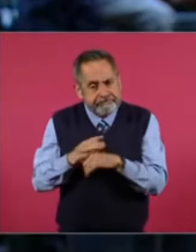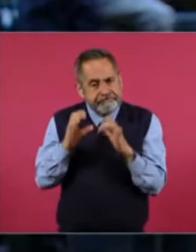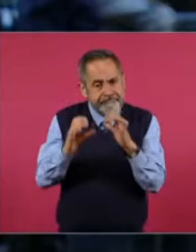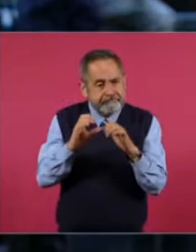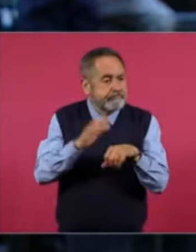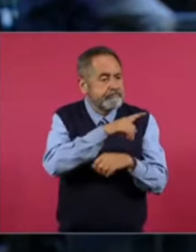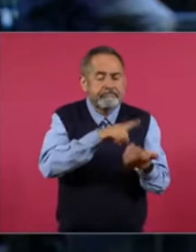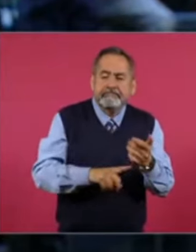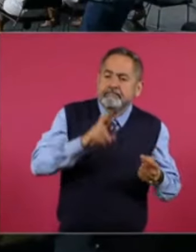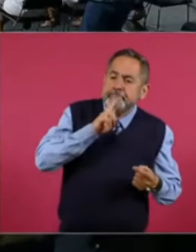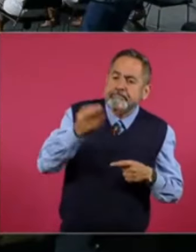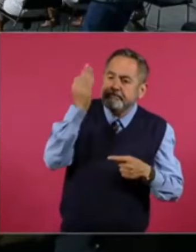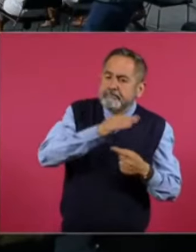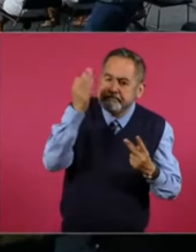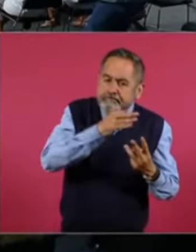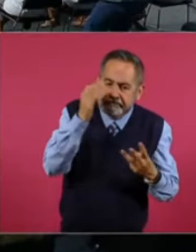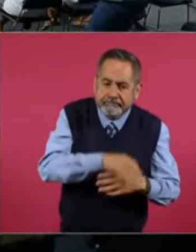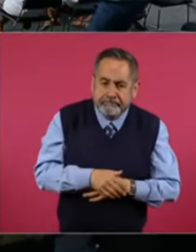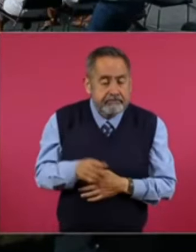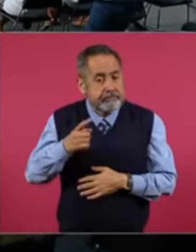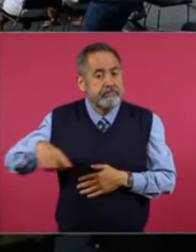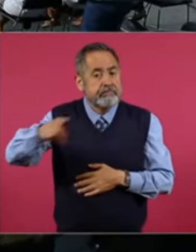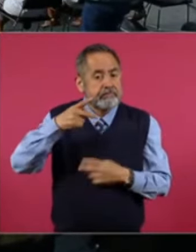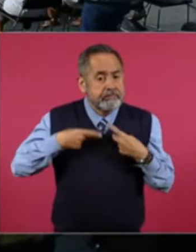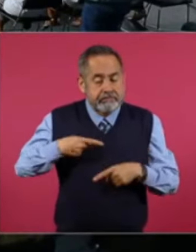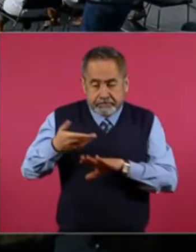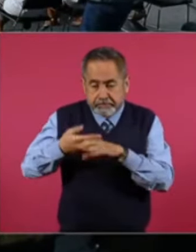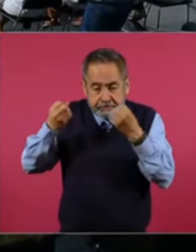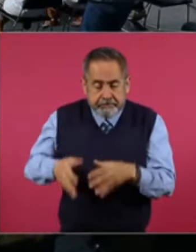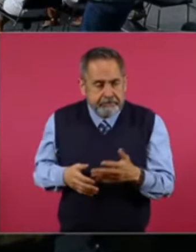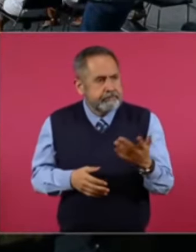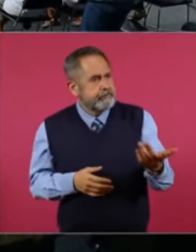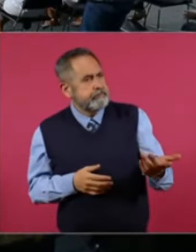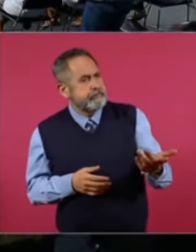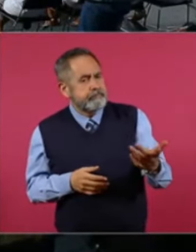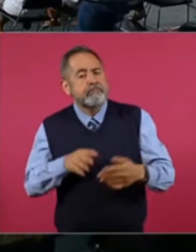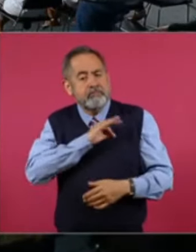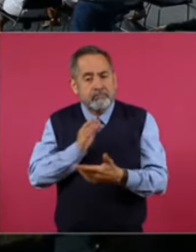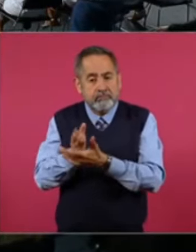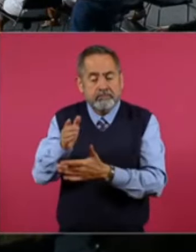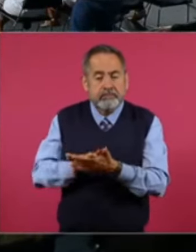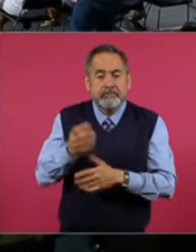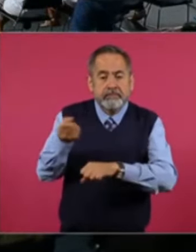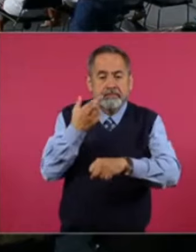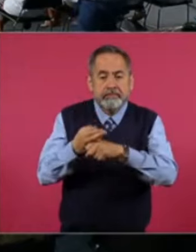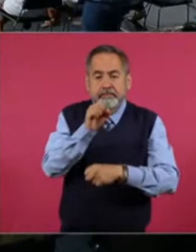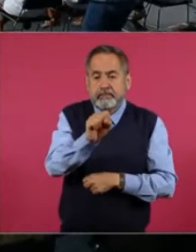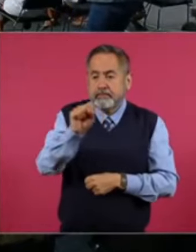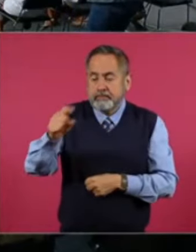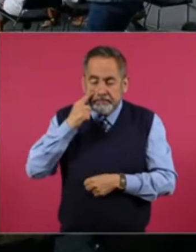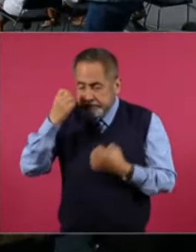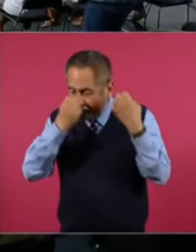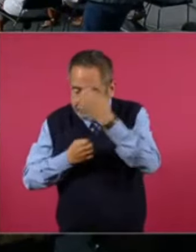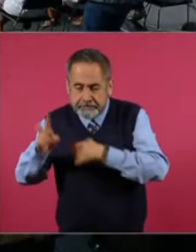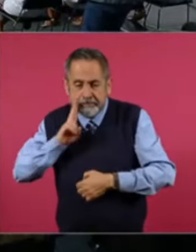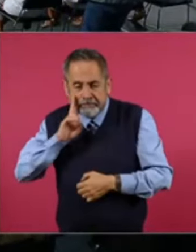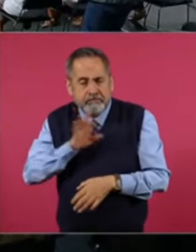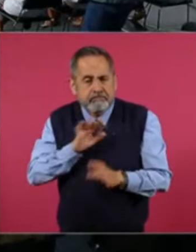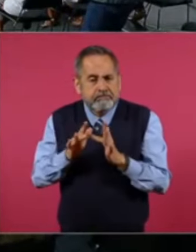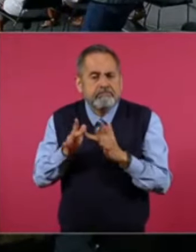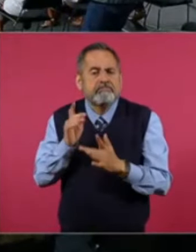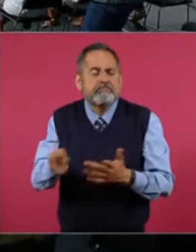resultados. Presidente. Los afectados por esta denuncia. Piden si podría intervenir. La Secretaría de Salud. Para revisar el caso de esta empresa. Sí.